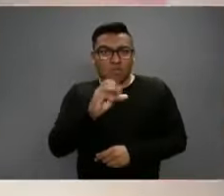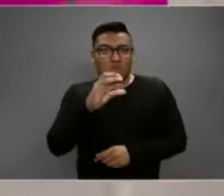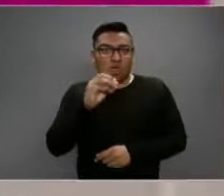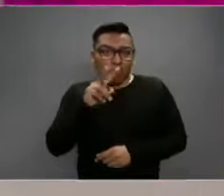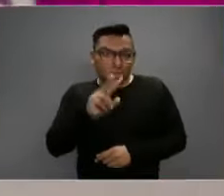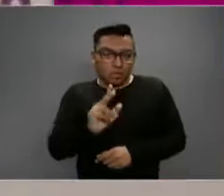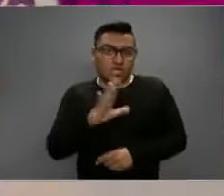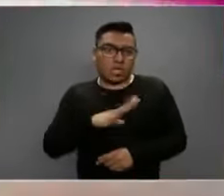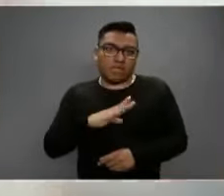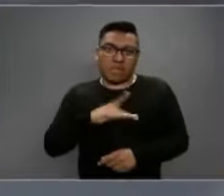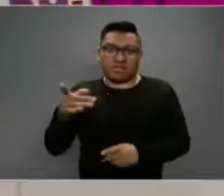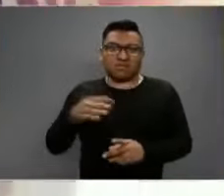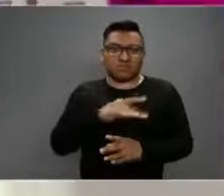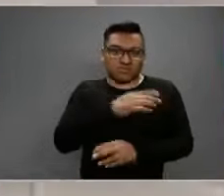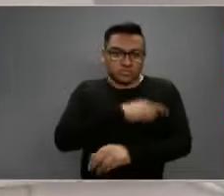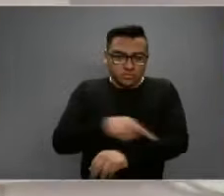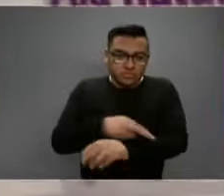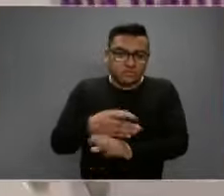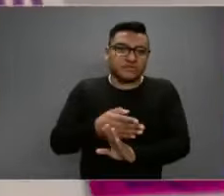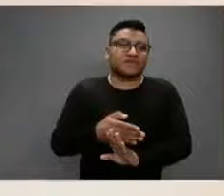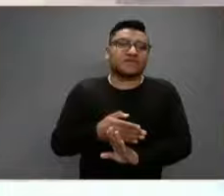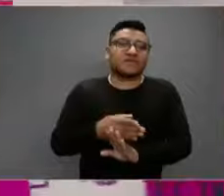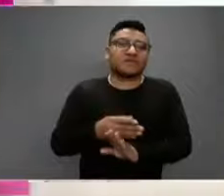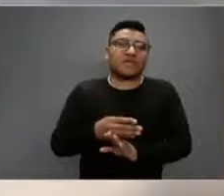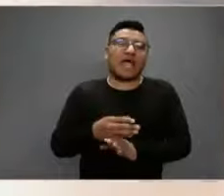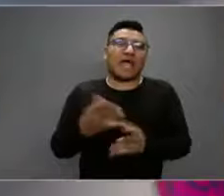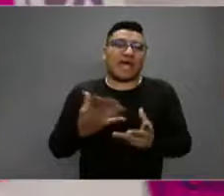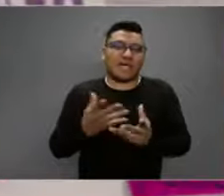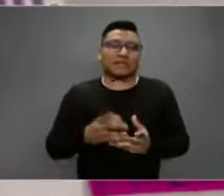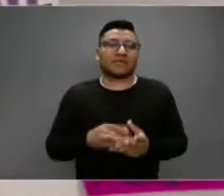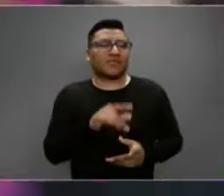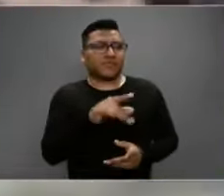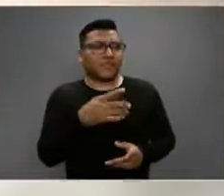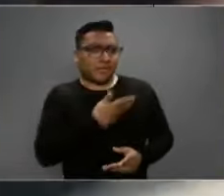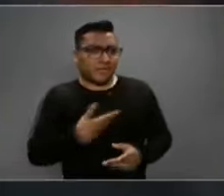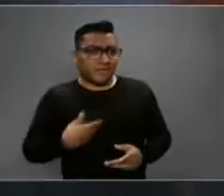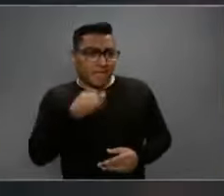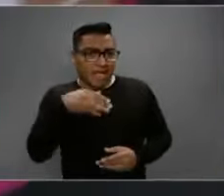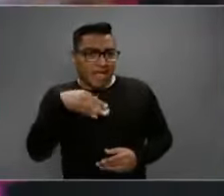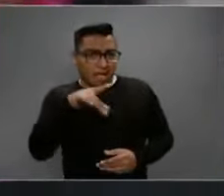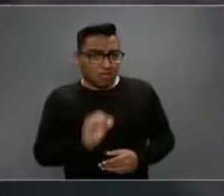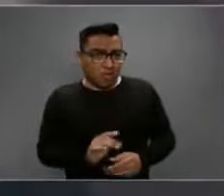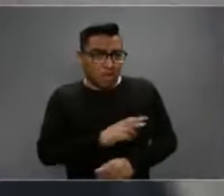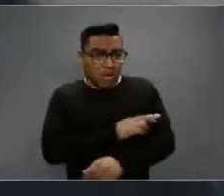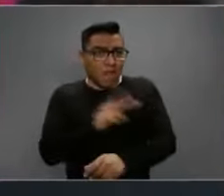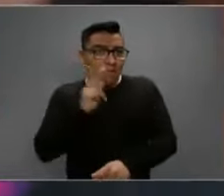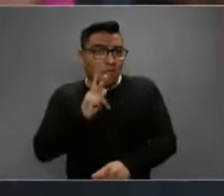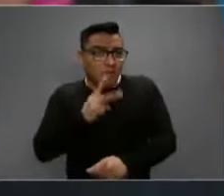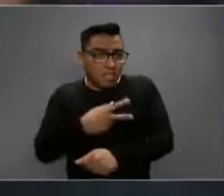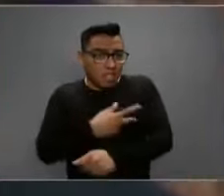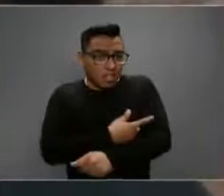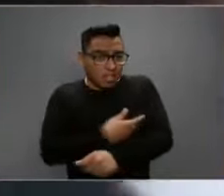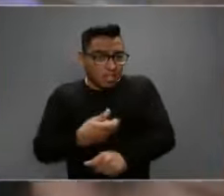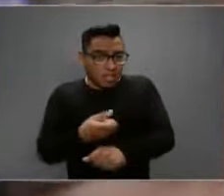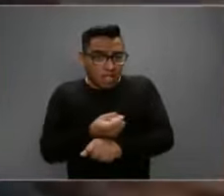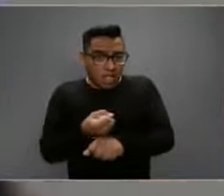¿Tú como autoridad sanitaria le recomendarías al presidente practicarse la prueba? No, definitivamente no.